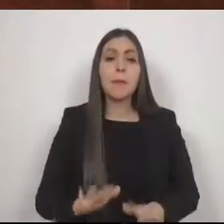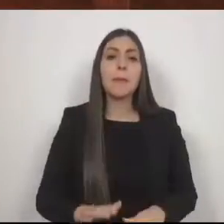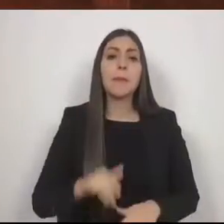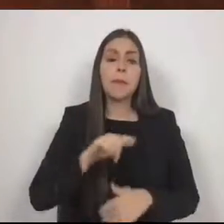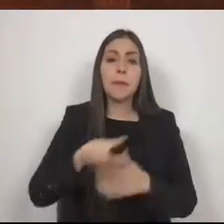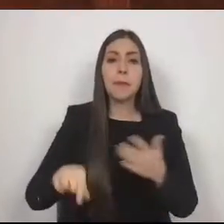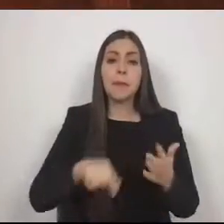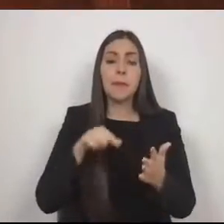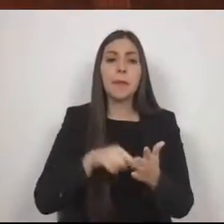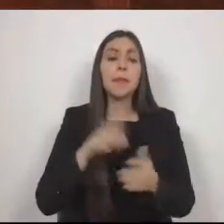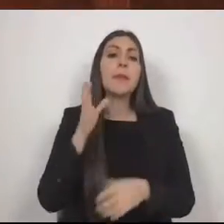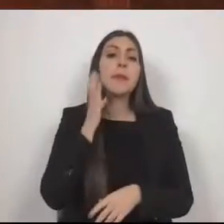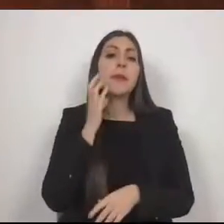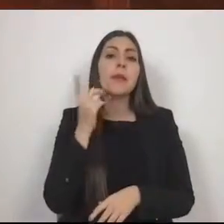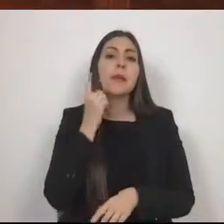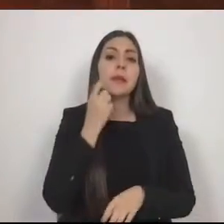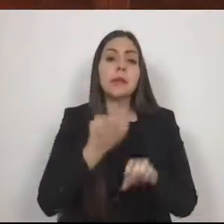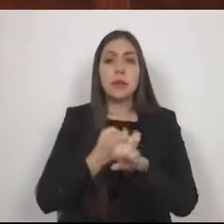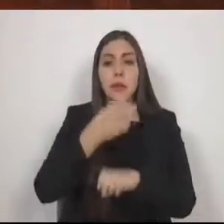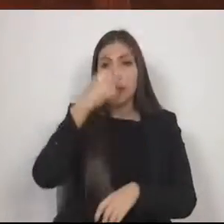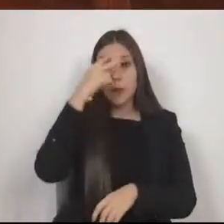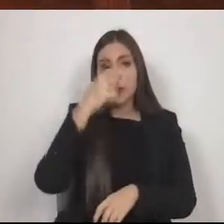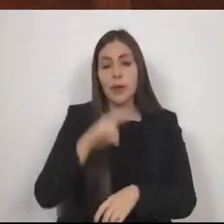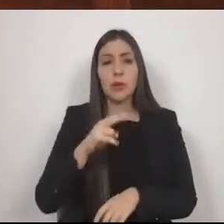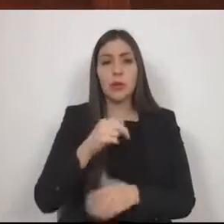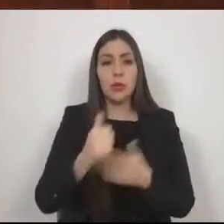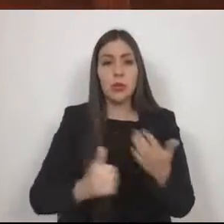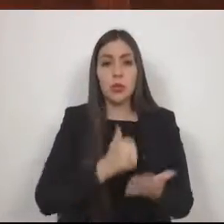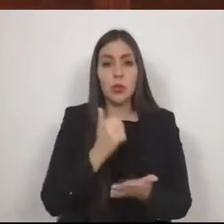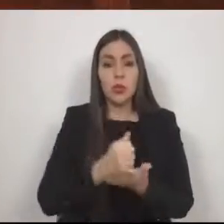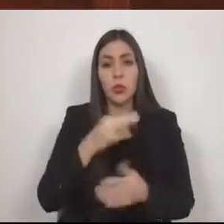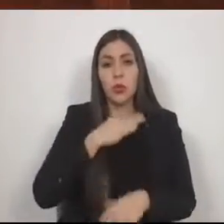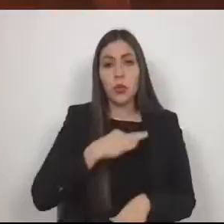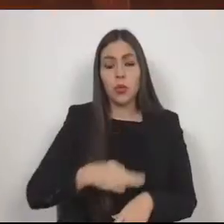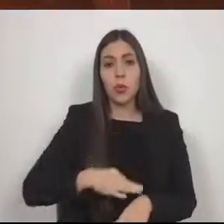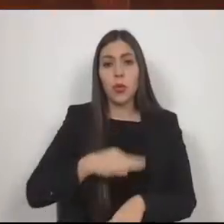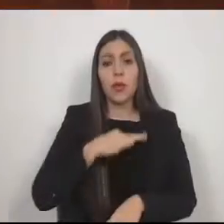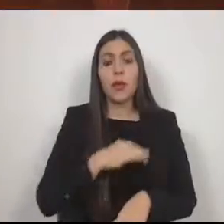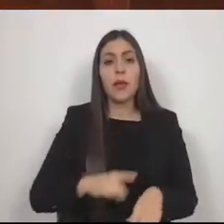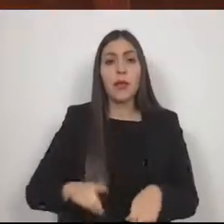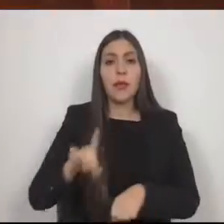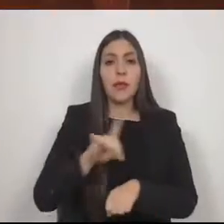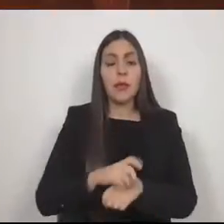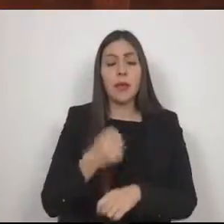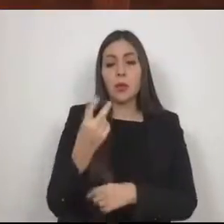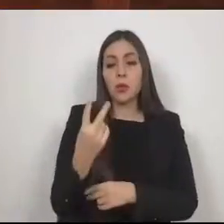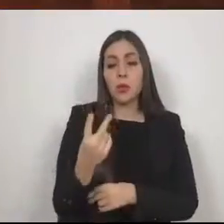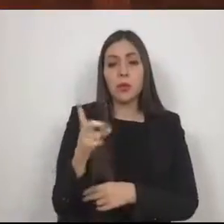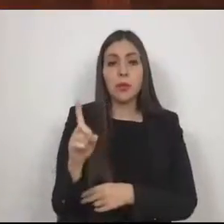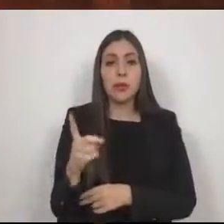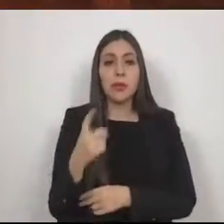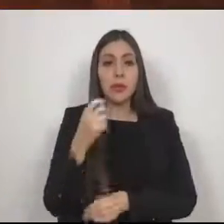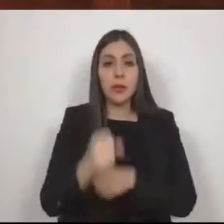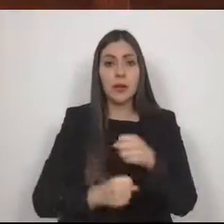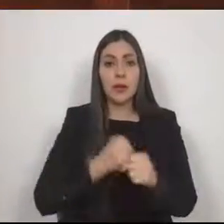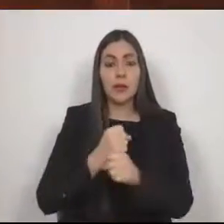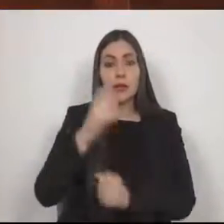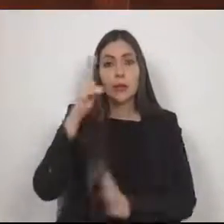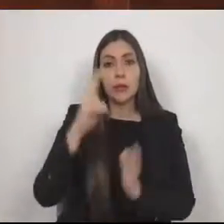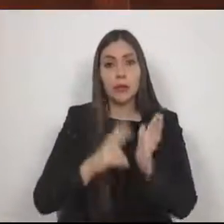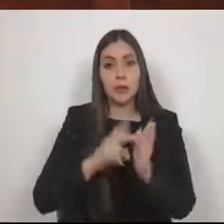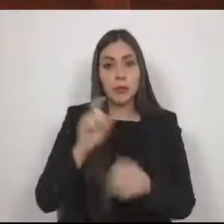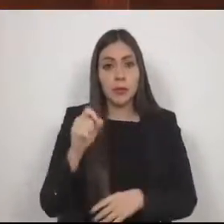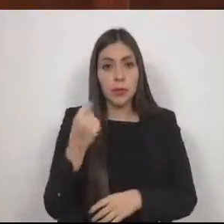Legislativo de la Ciudad de Toluca, de Lerdo, capital del Estado de México, a los dos días del mes de diciembre del año 2021.